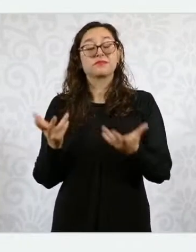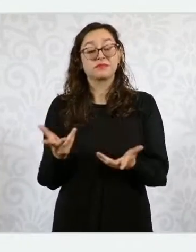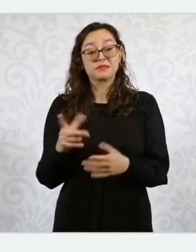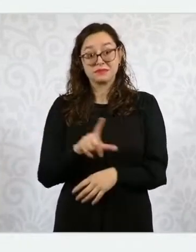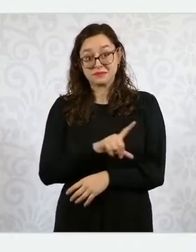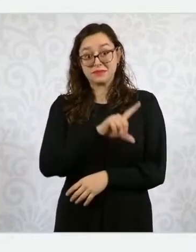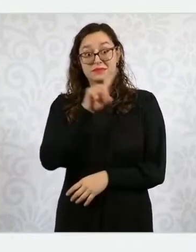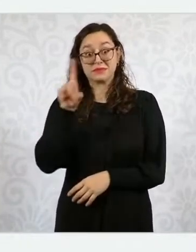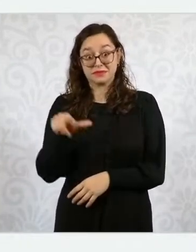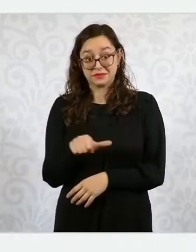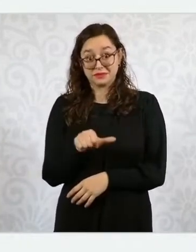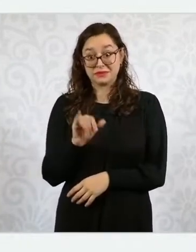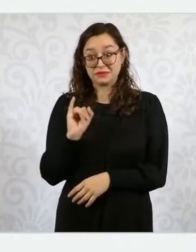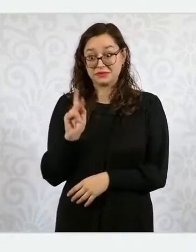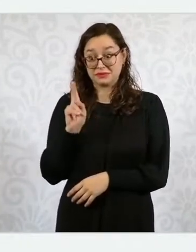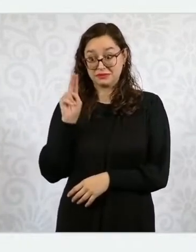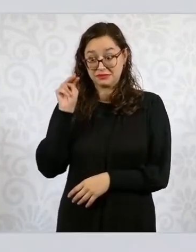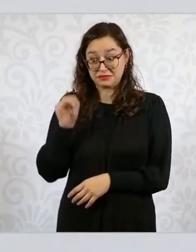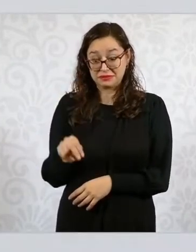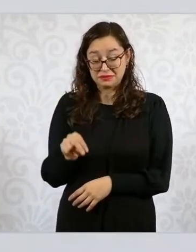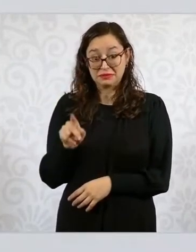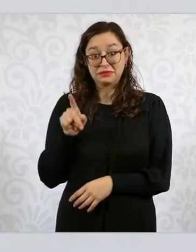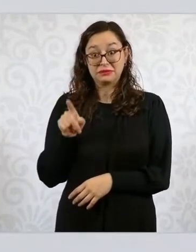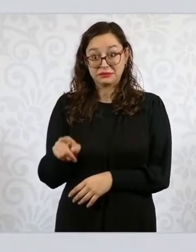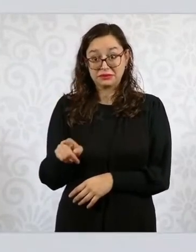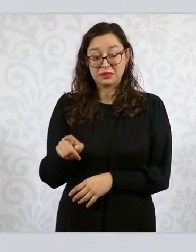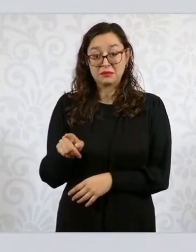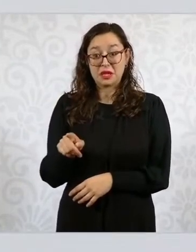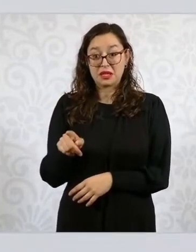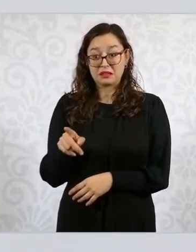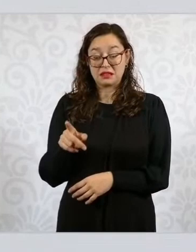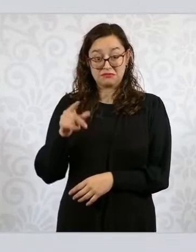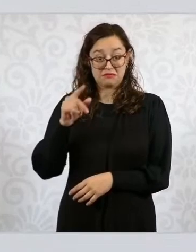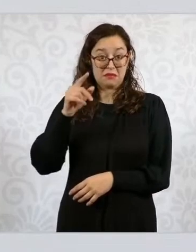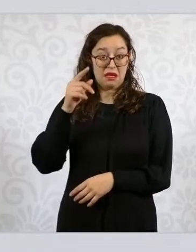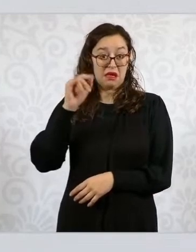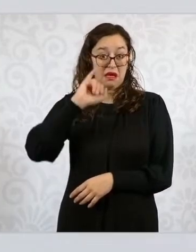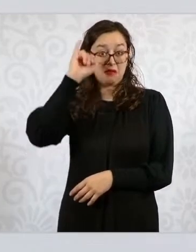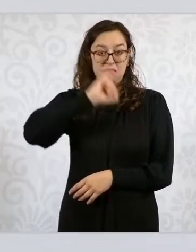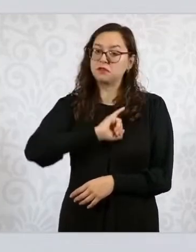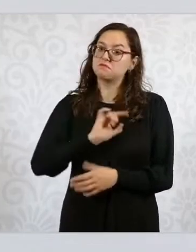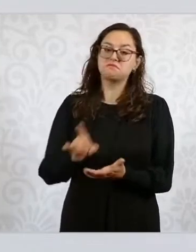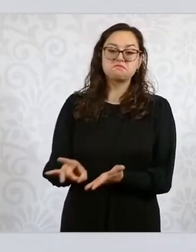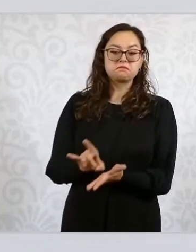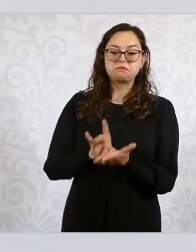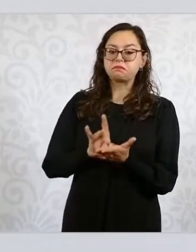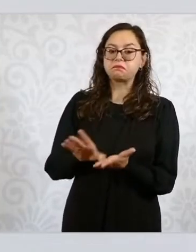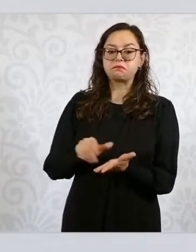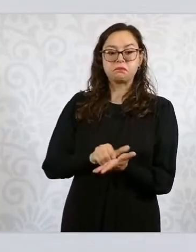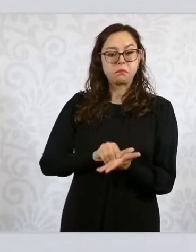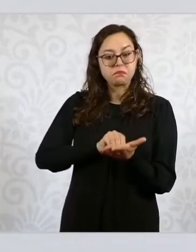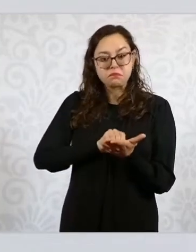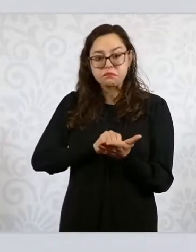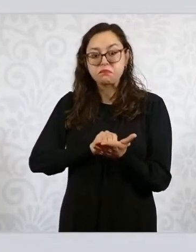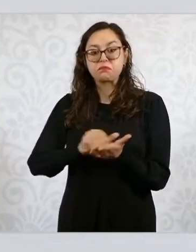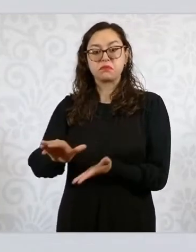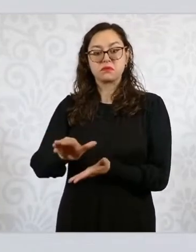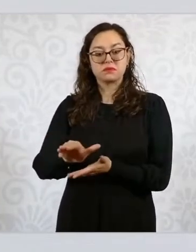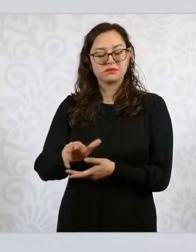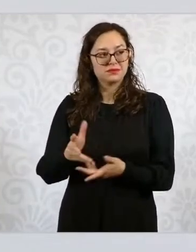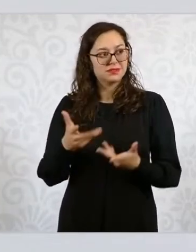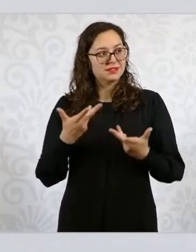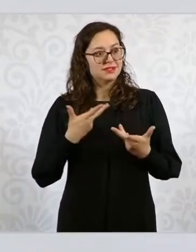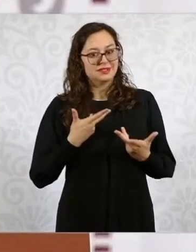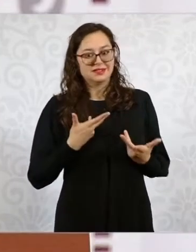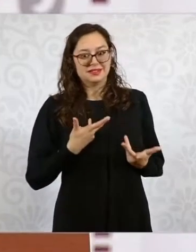Politécnico Nacional por haber participado. Ella, además de cursar sus